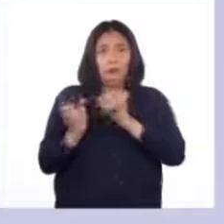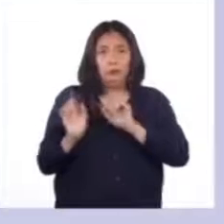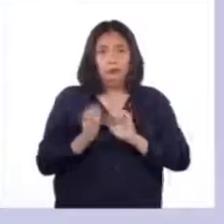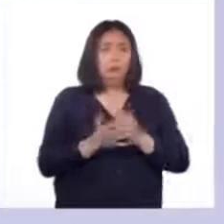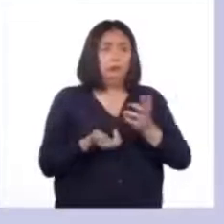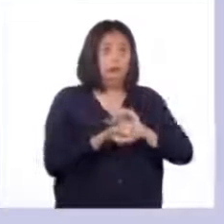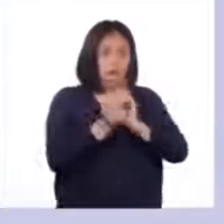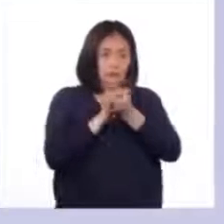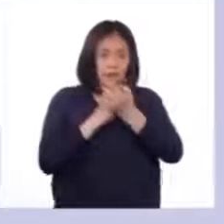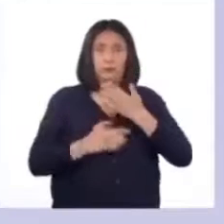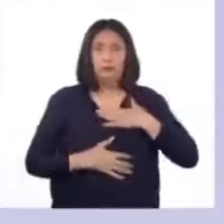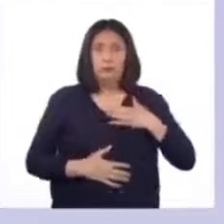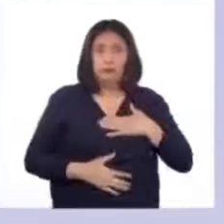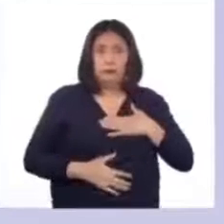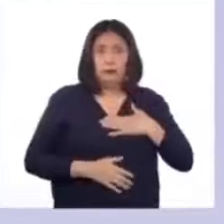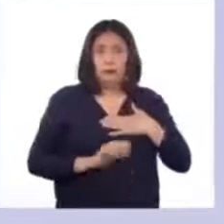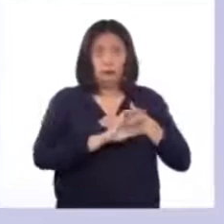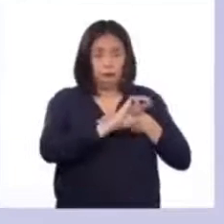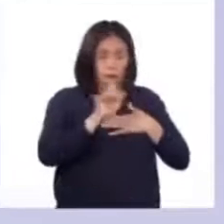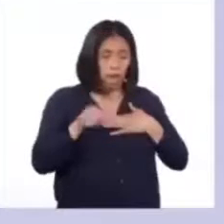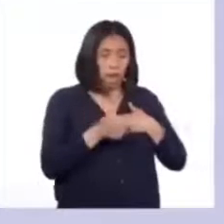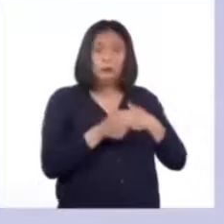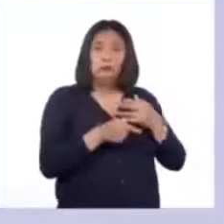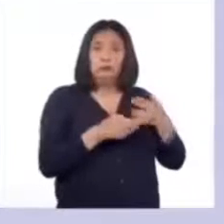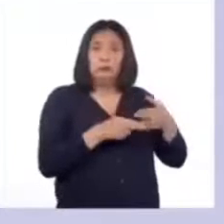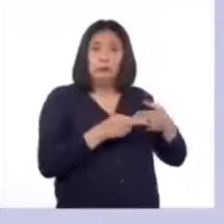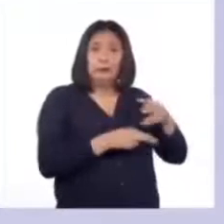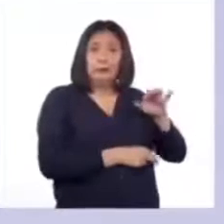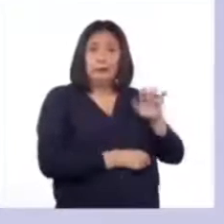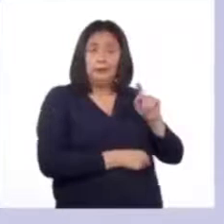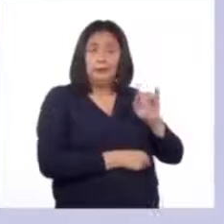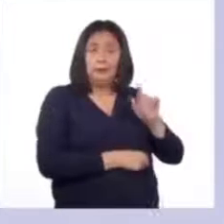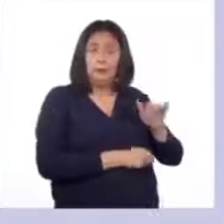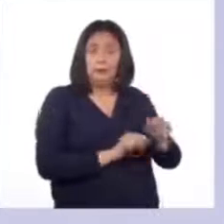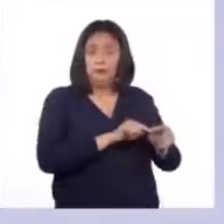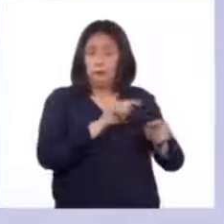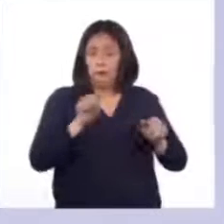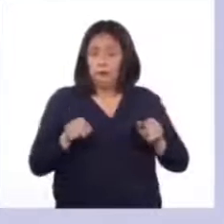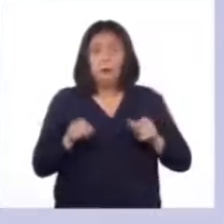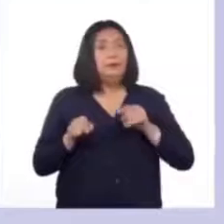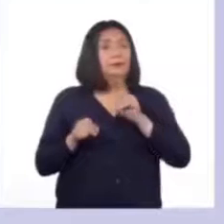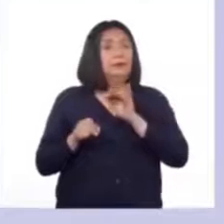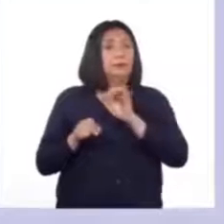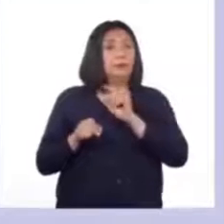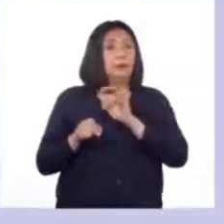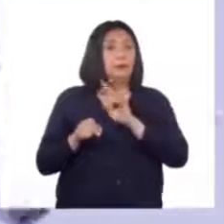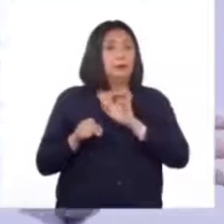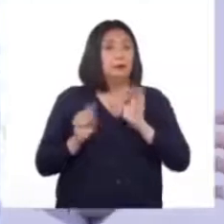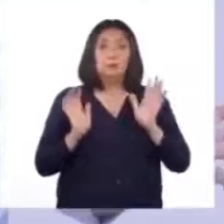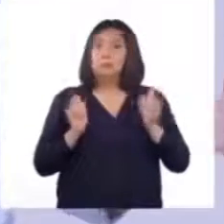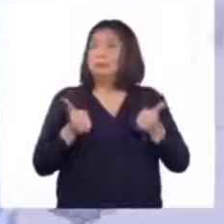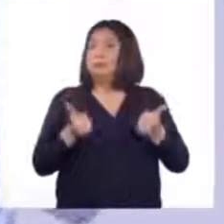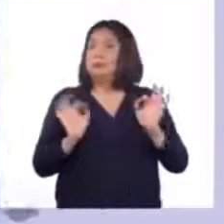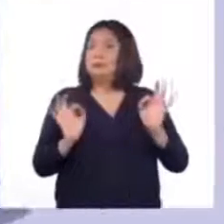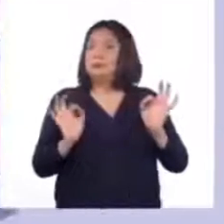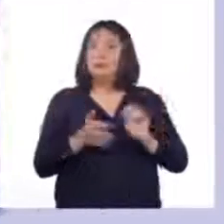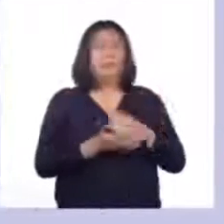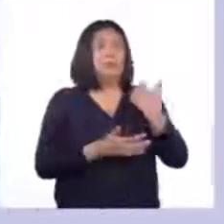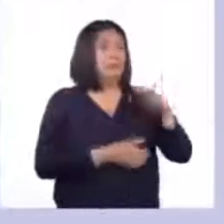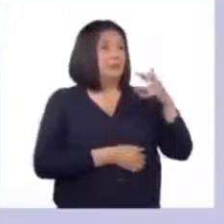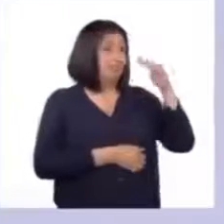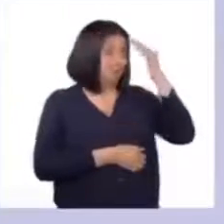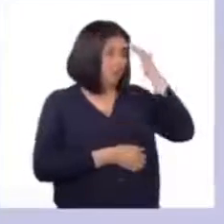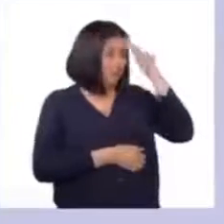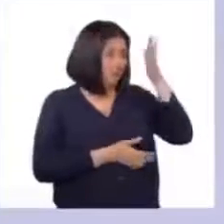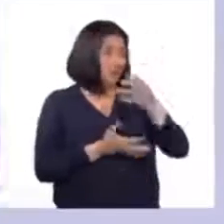Cambios físicos Estrógenos y Testosterona Muy bien, ahora tienen